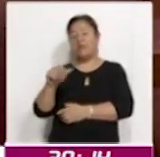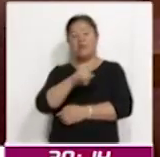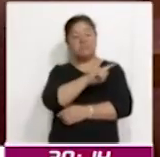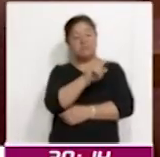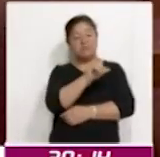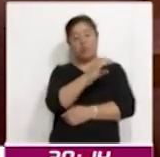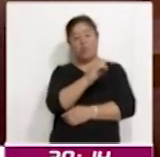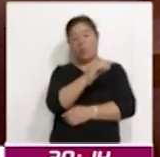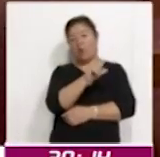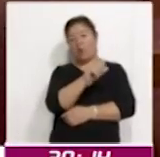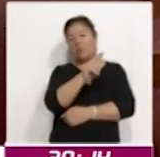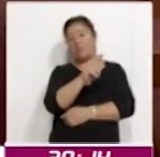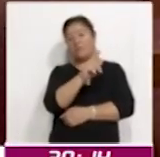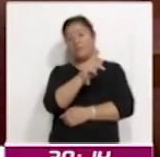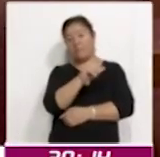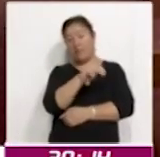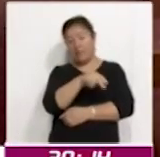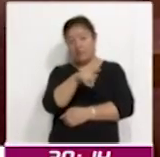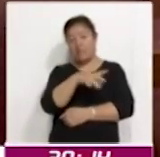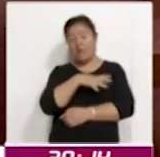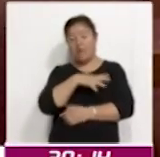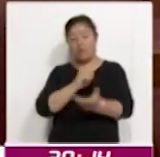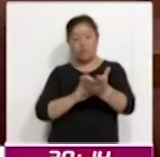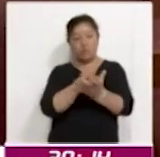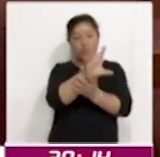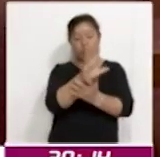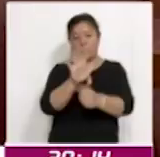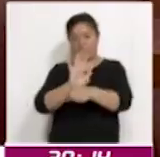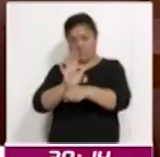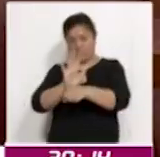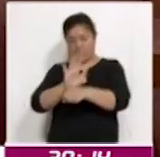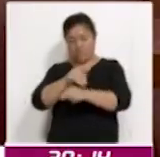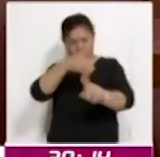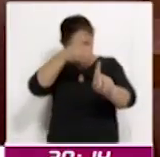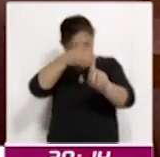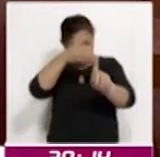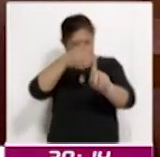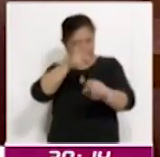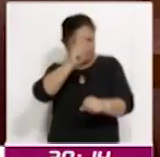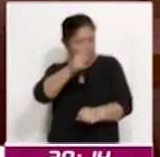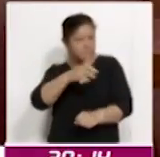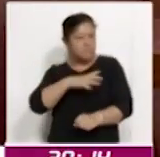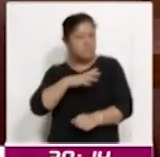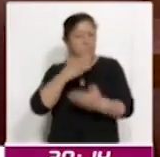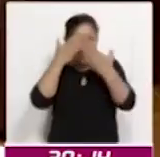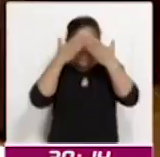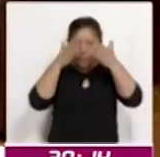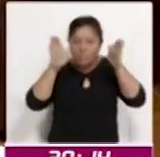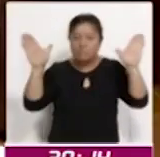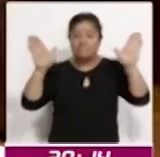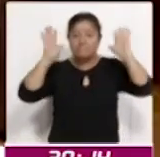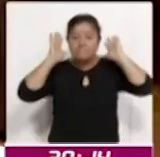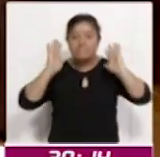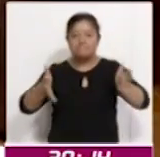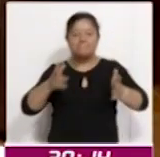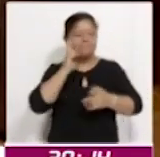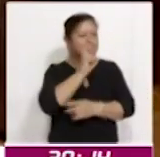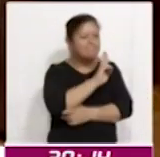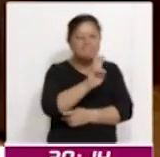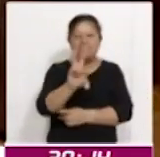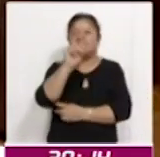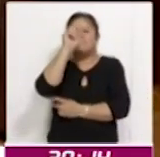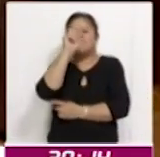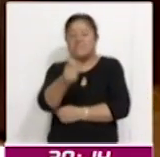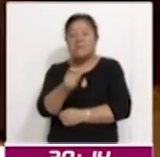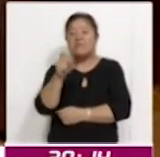Sacualpan, ¿no?, donde se proyectará una película enfocada justo a que podamos visibilizar de alguna manera lo que